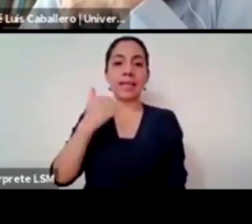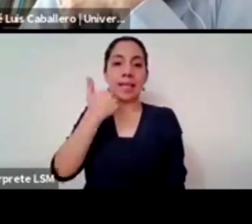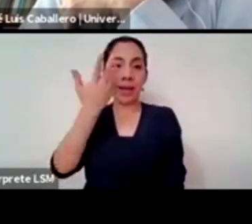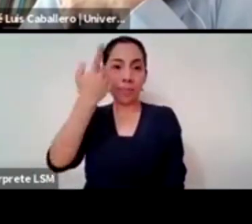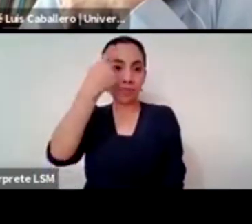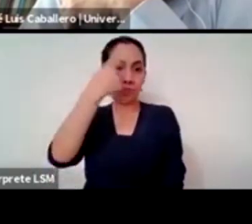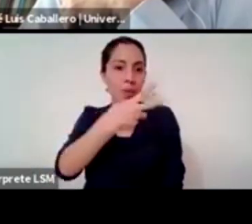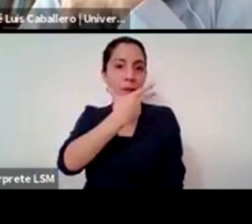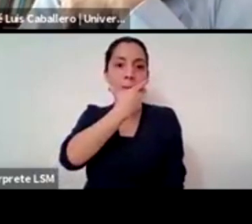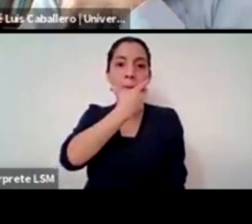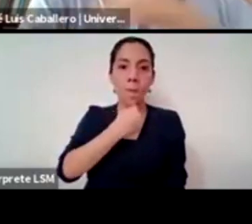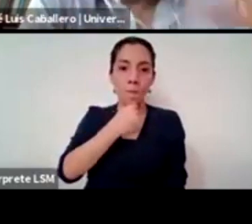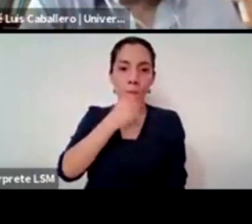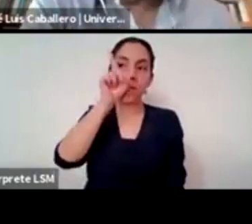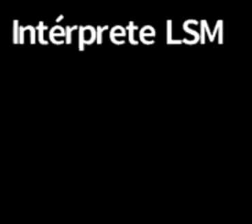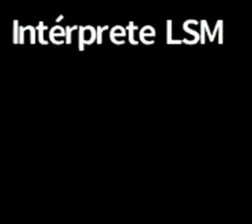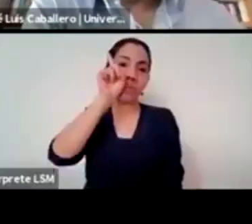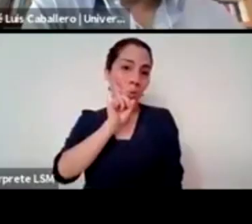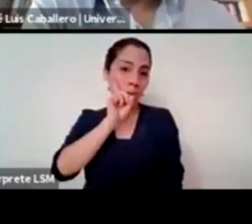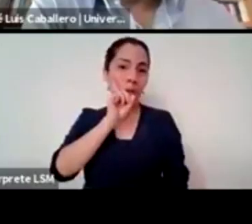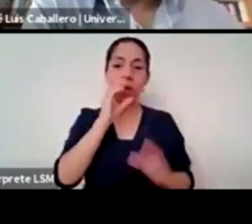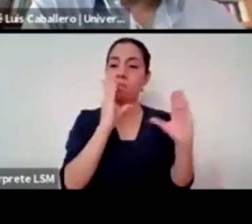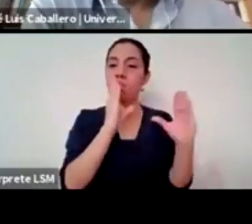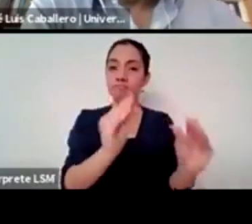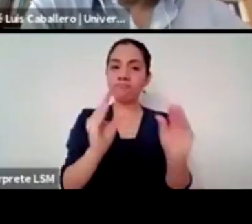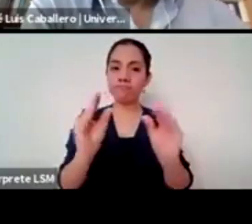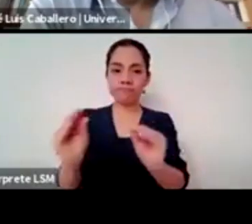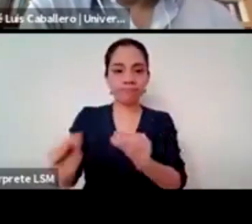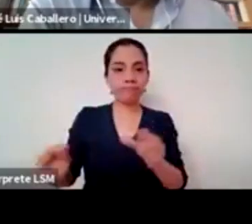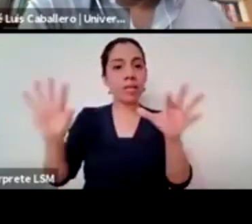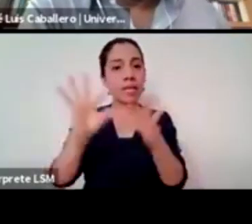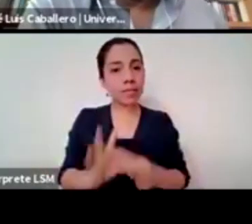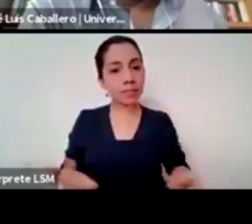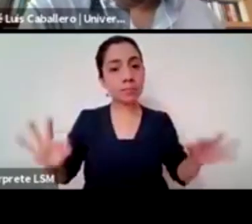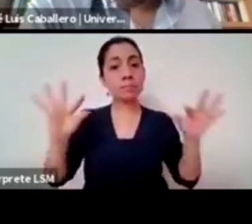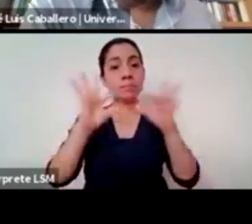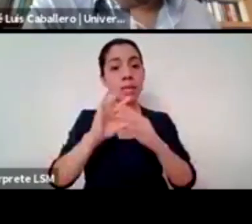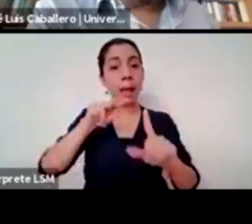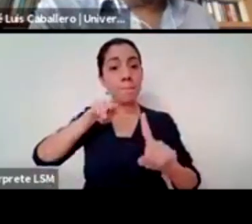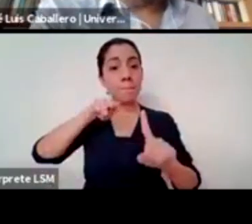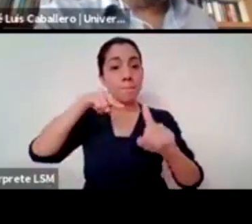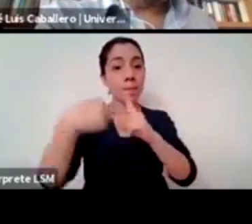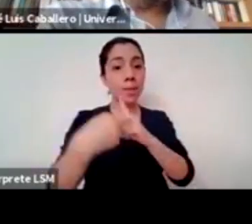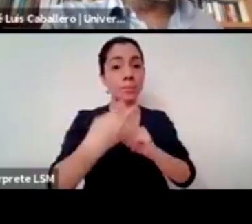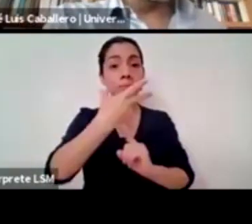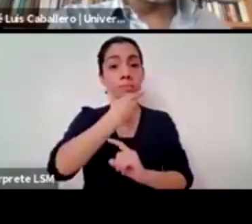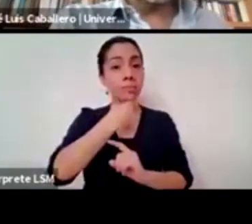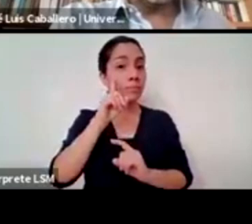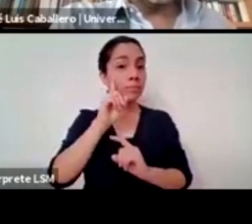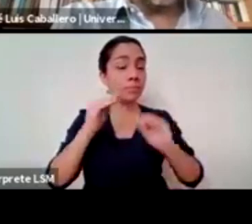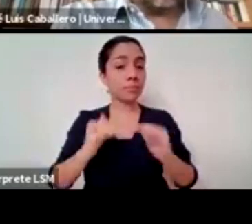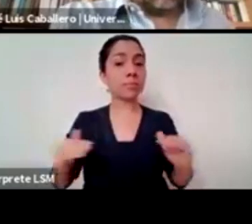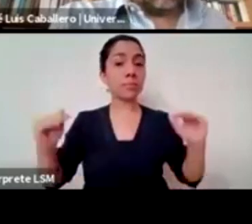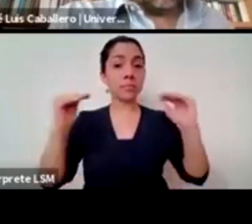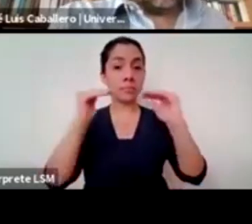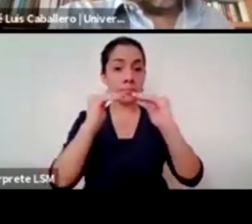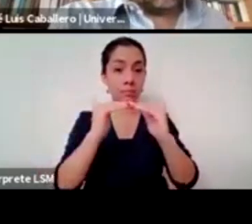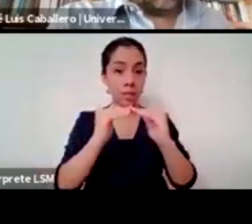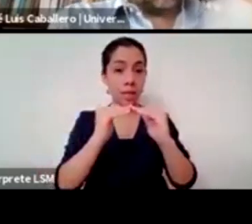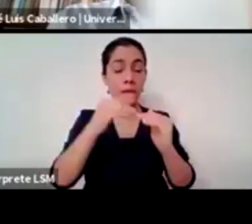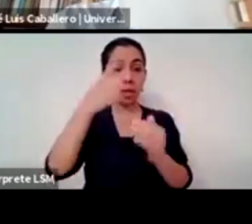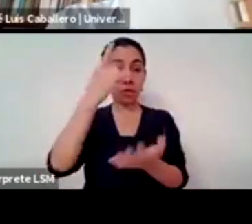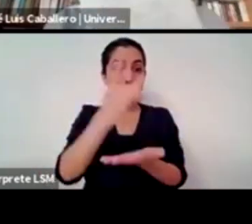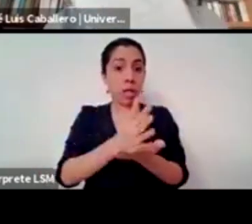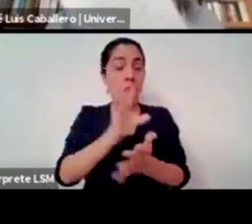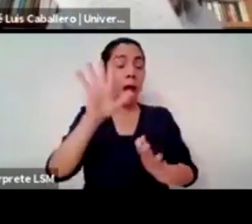en la temática en la generación de los proyectos es muy importante para desmantelar todo lo que las masculinidades nos